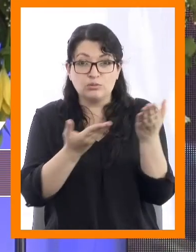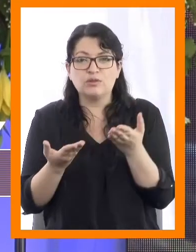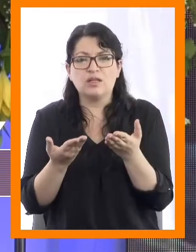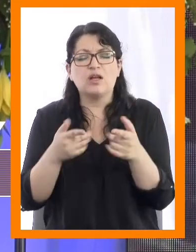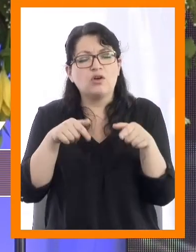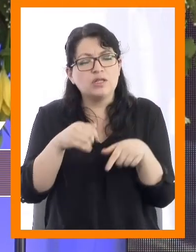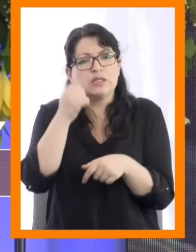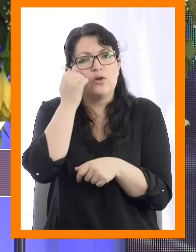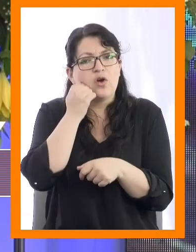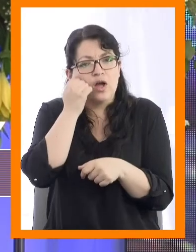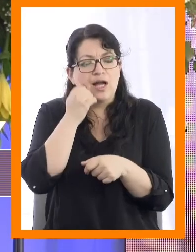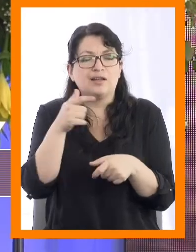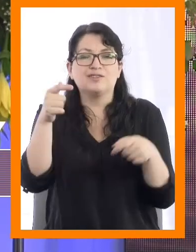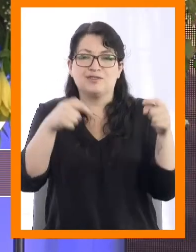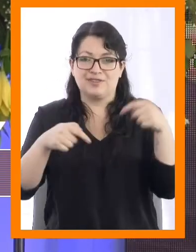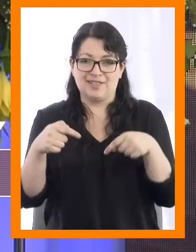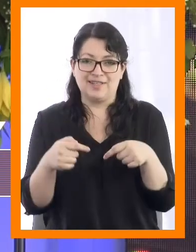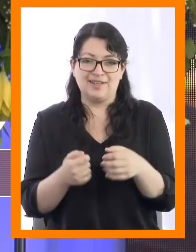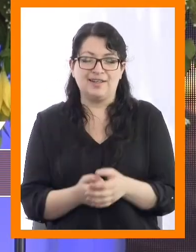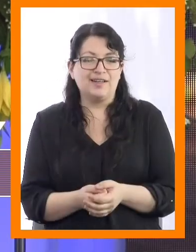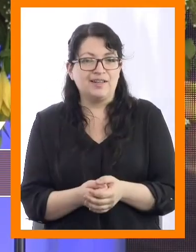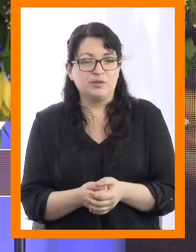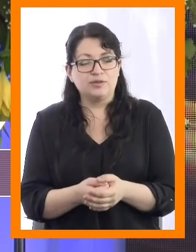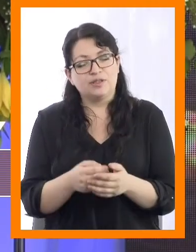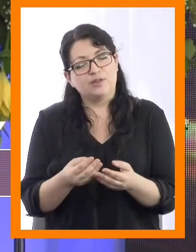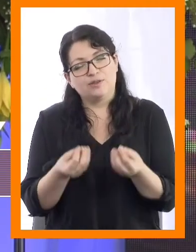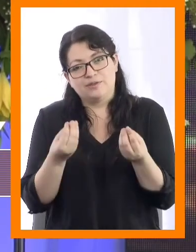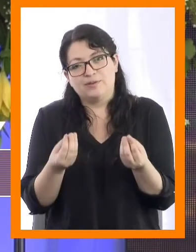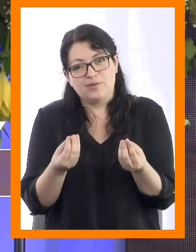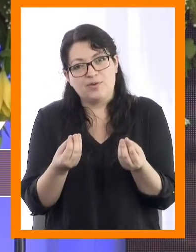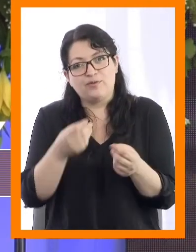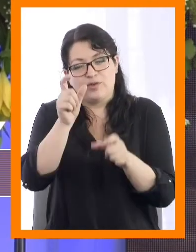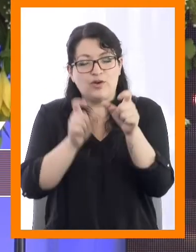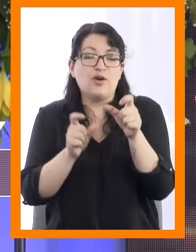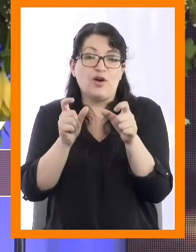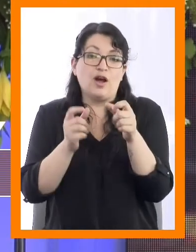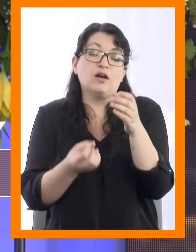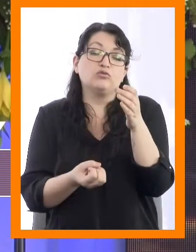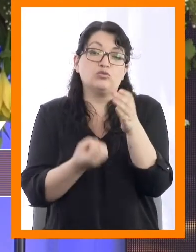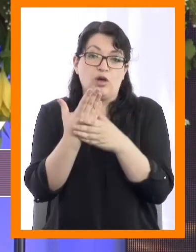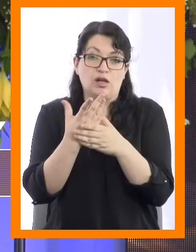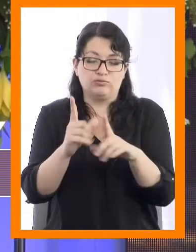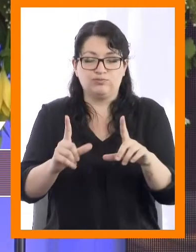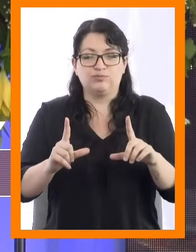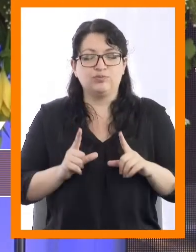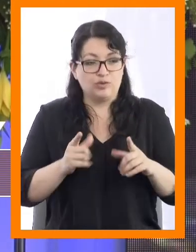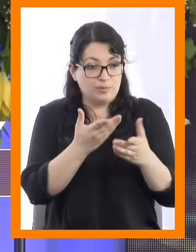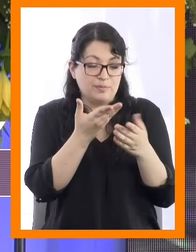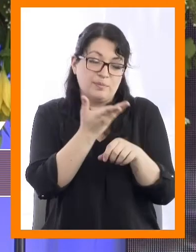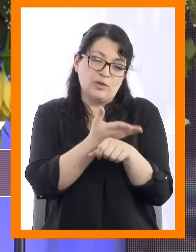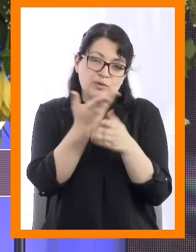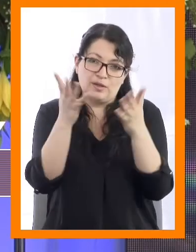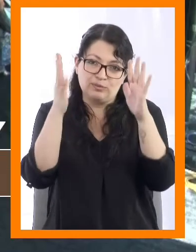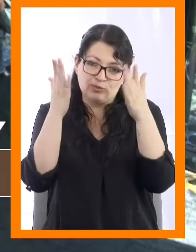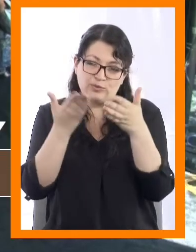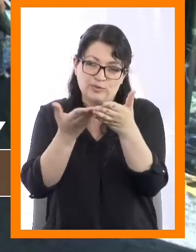hoy día nos acompañan. Y, por supuesto, a nuestros nuevos titulados, para quienes les pido un gran aplauso.